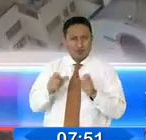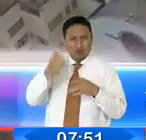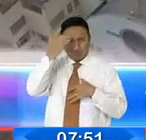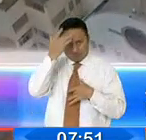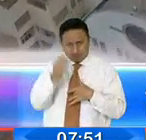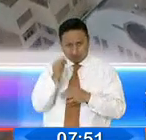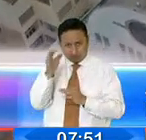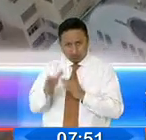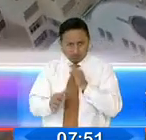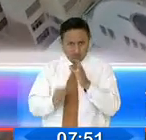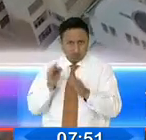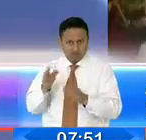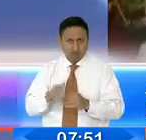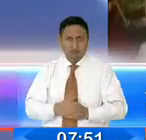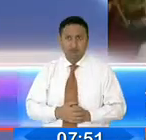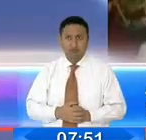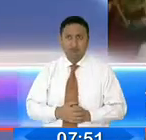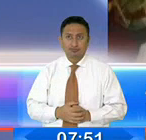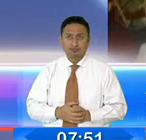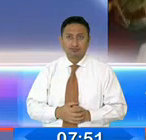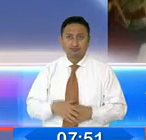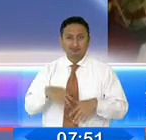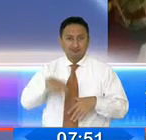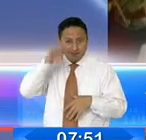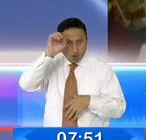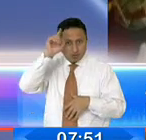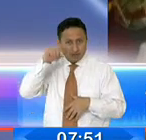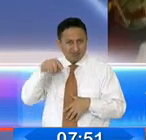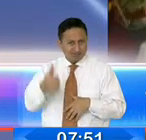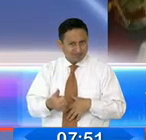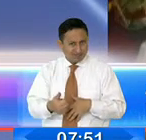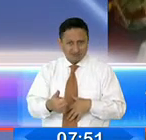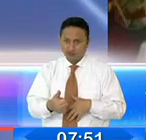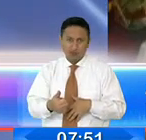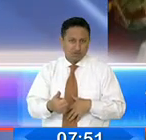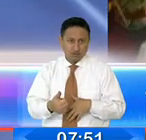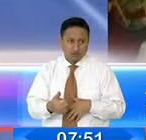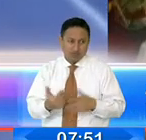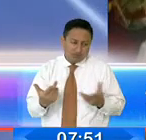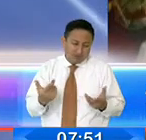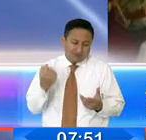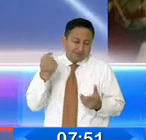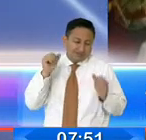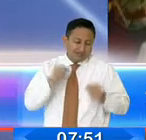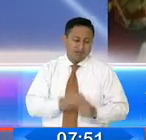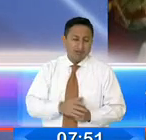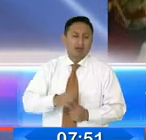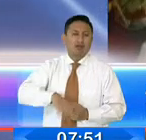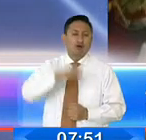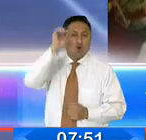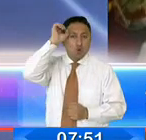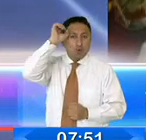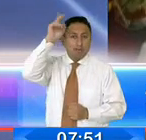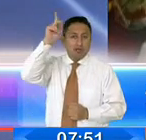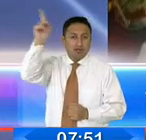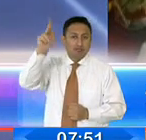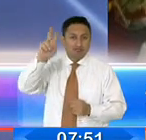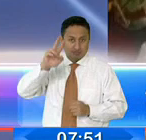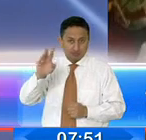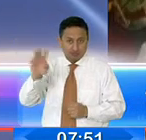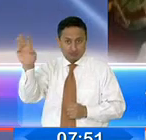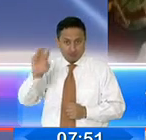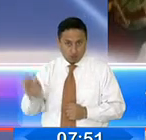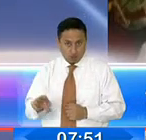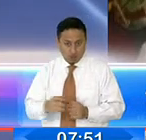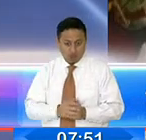Tunguragua hasta este momento. Habían opiniones de que no era pertinente, entendemos que esto es un criterio estrictamente de salud y esta